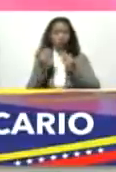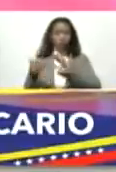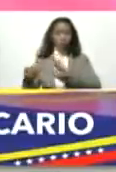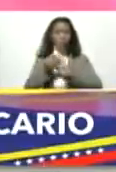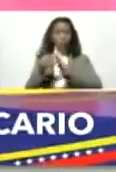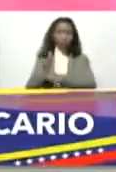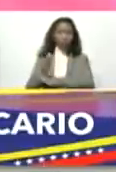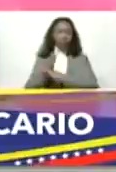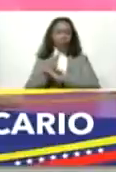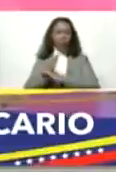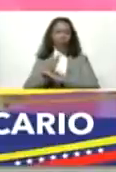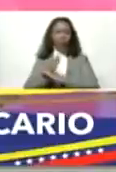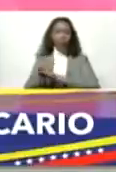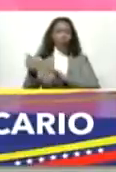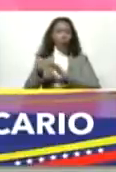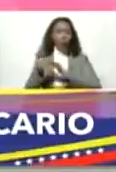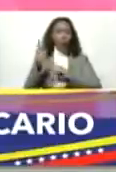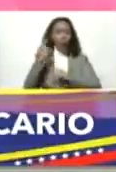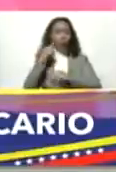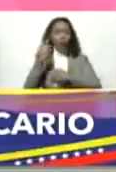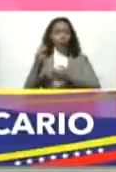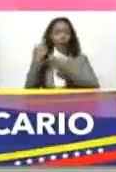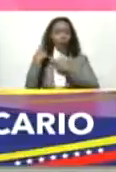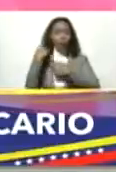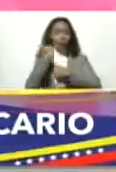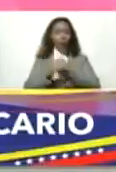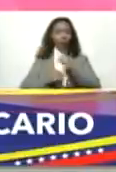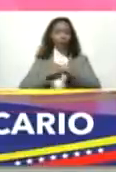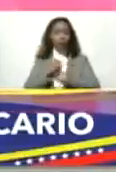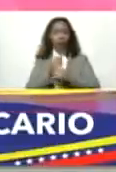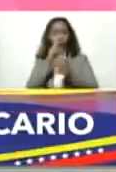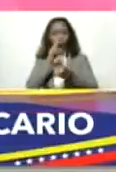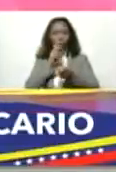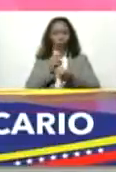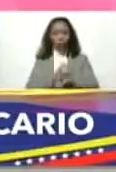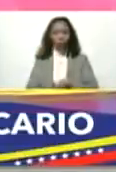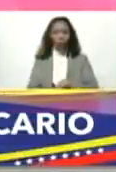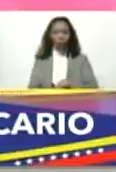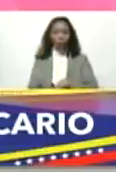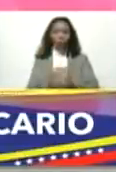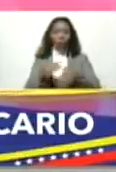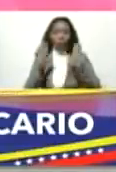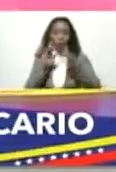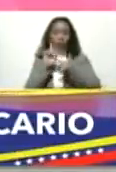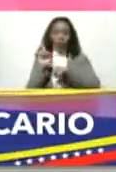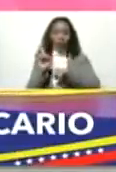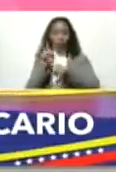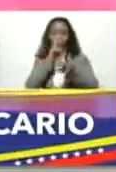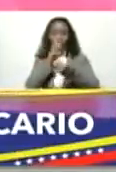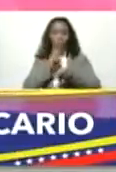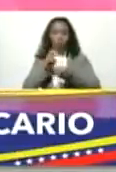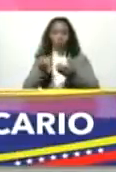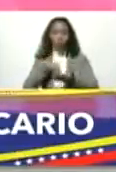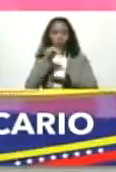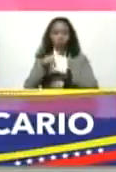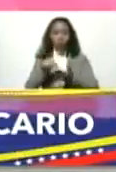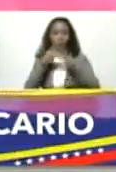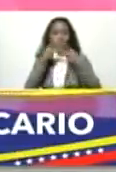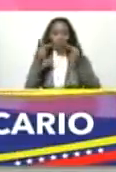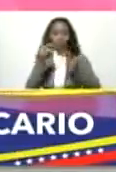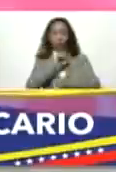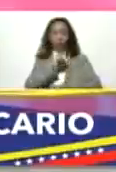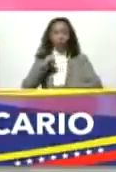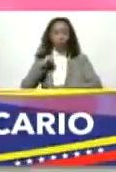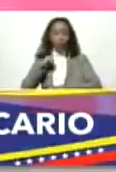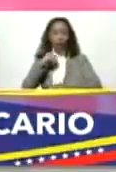criminal, afectaron las corresponsalías internacionales de los bancos, a pesar de ello, la banca nacional, tanto pública como